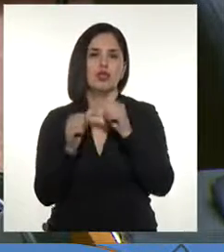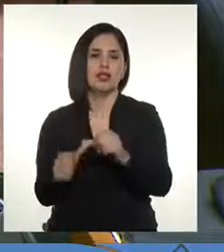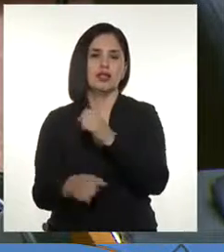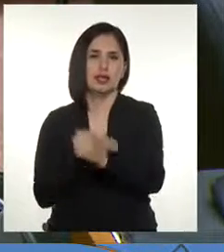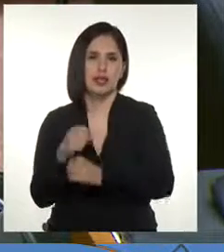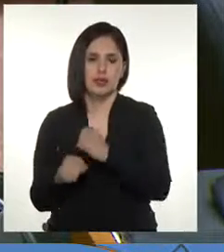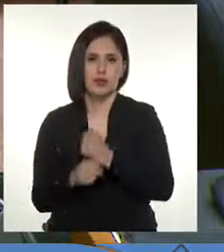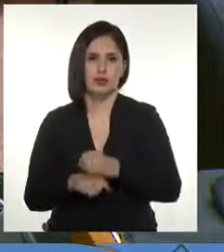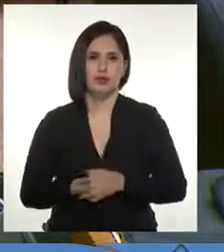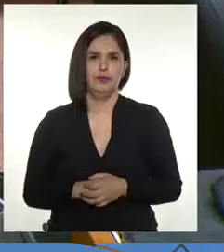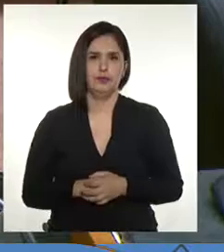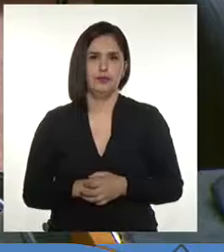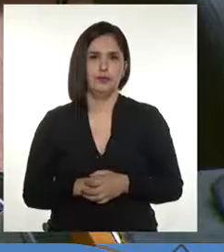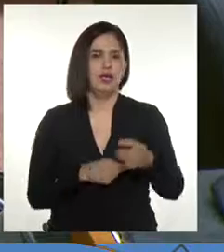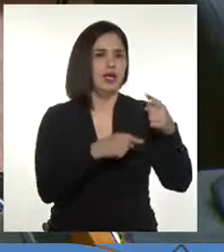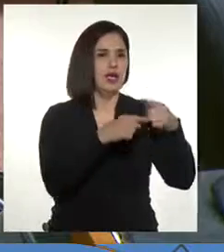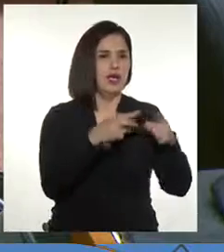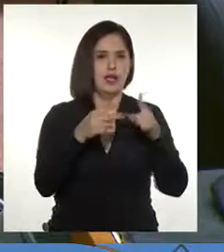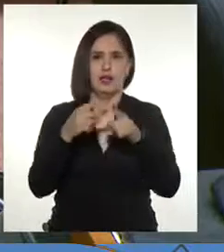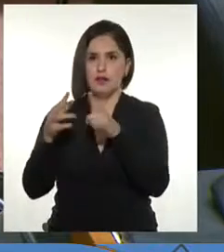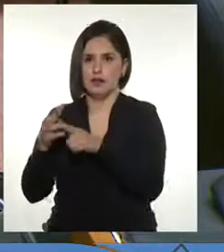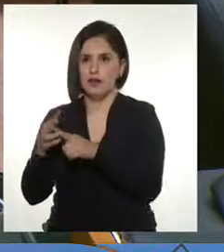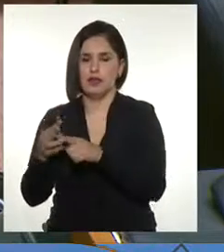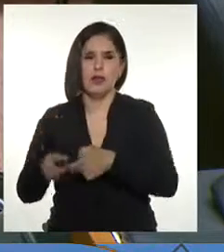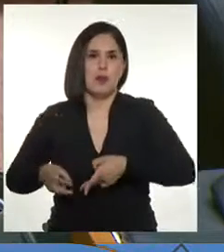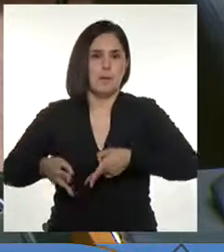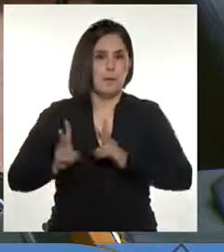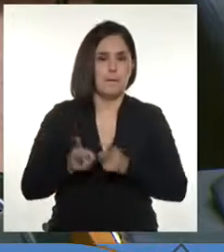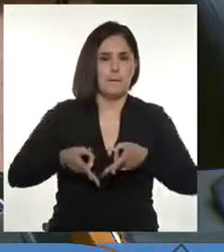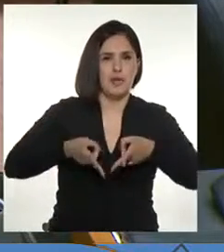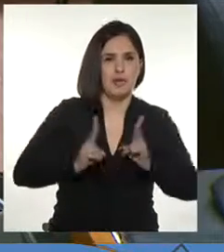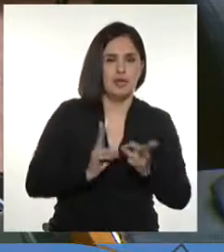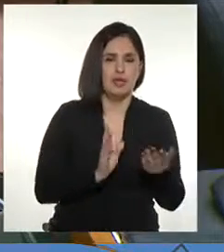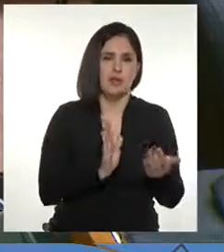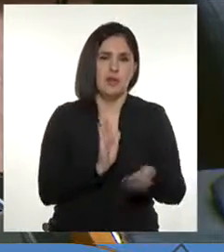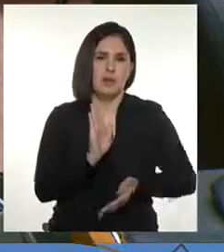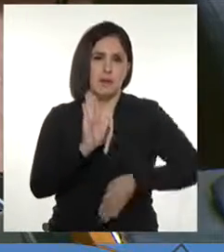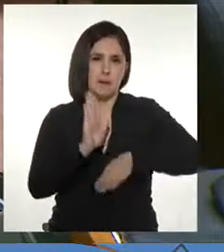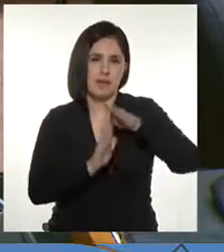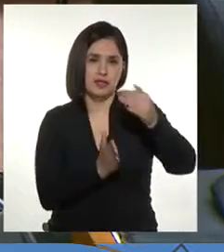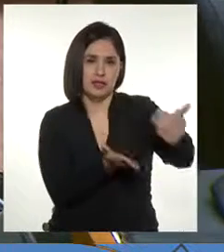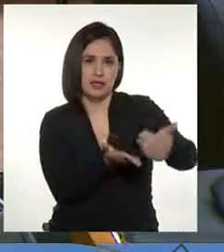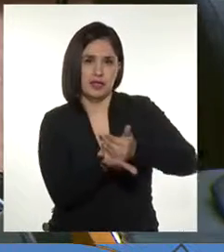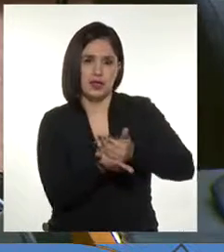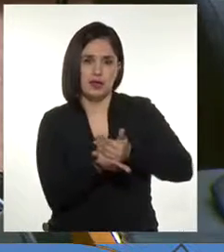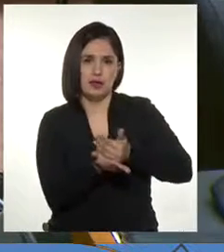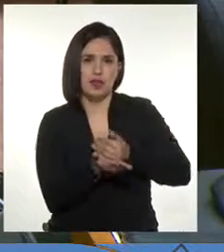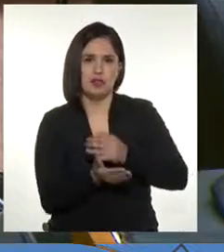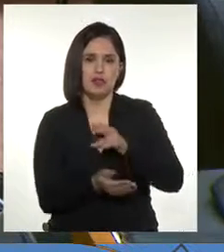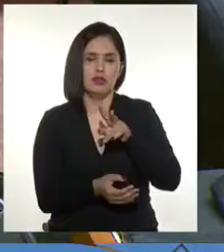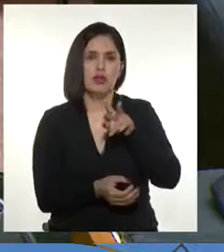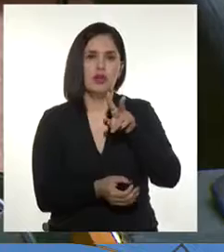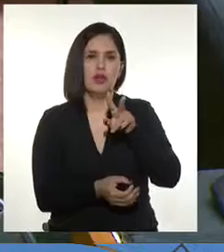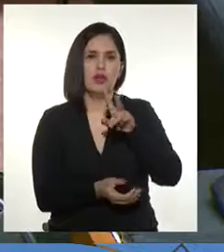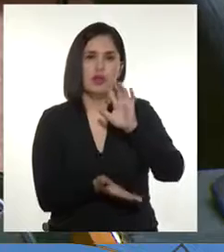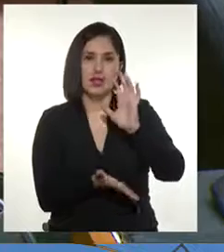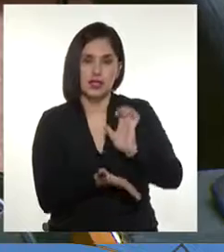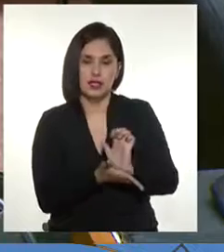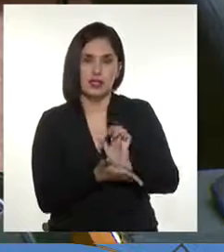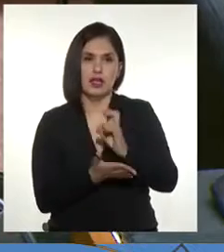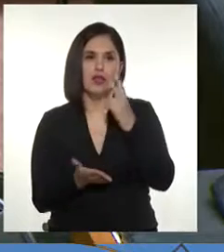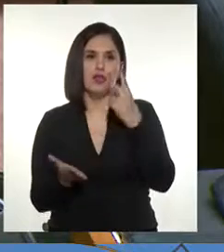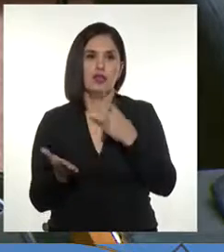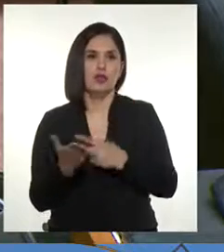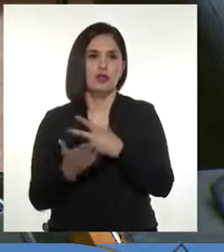Las diversas medidas permiten tener una mayor recaudación fiscal de 2.200 millones de